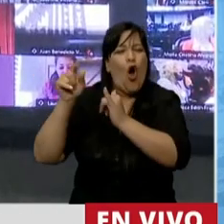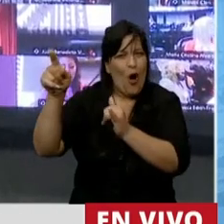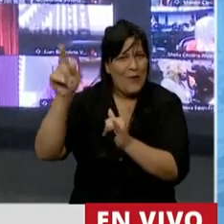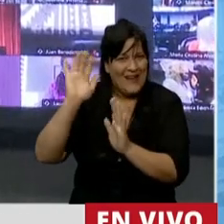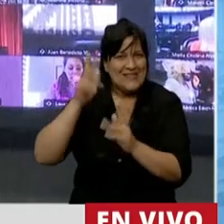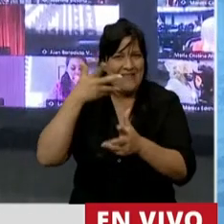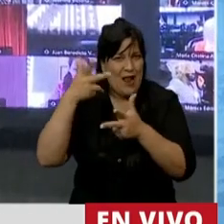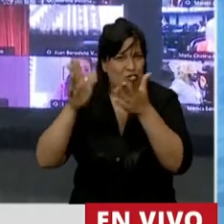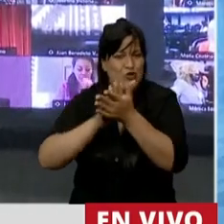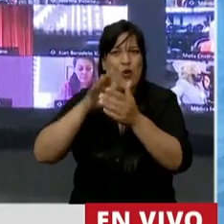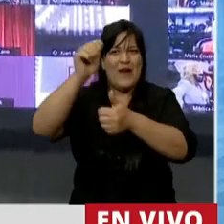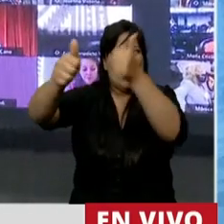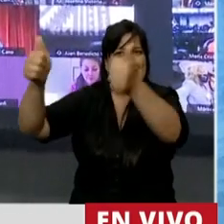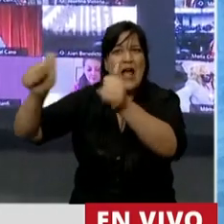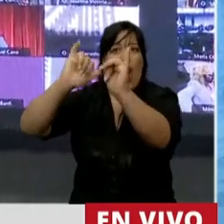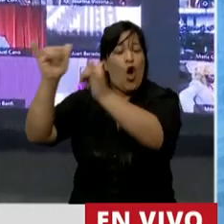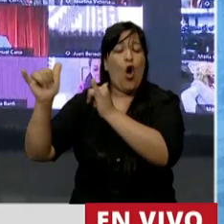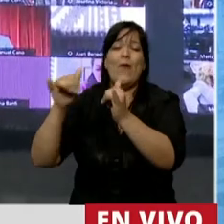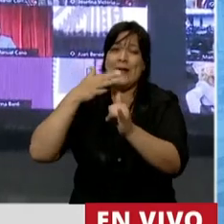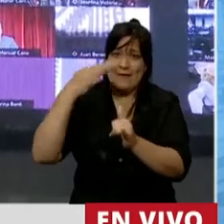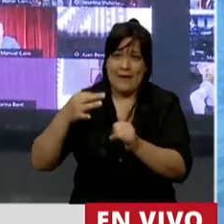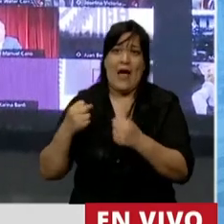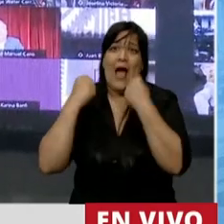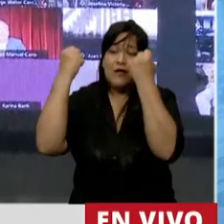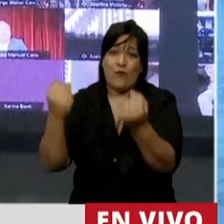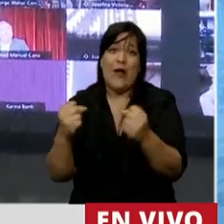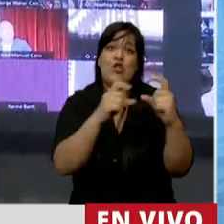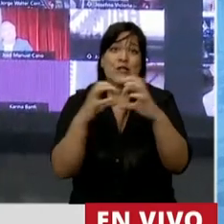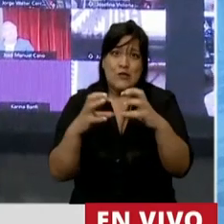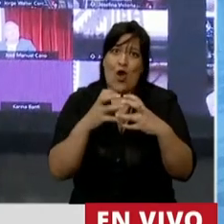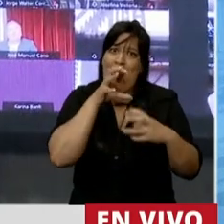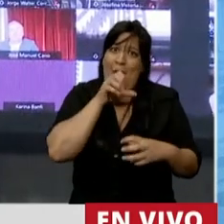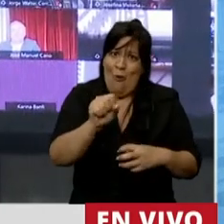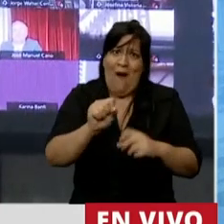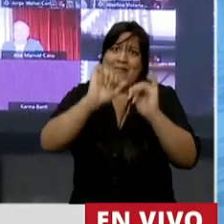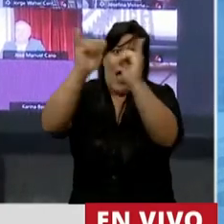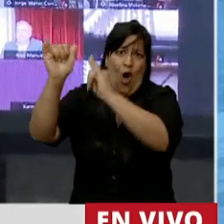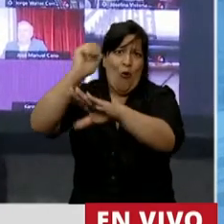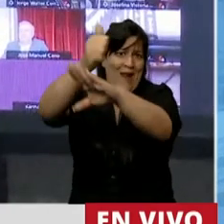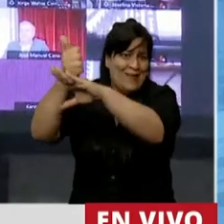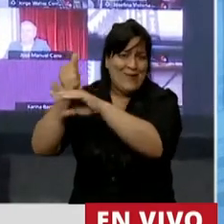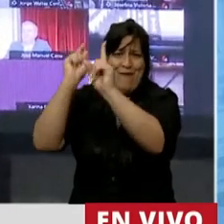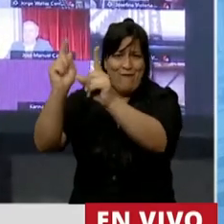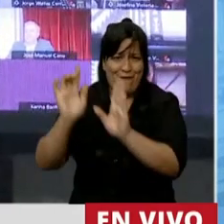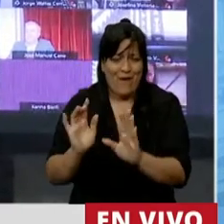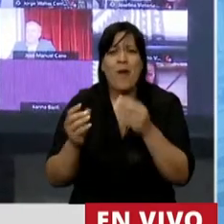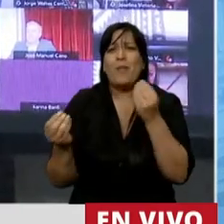recinto, que realmente están haciendo un gran esfuerzo bancándose en nuestra sesión, en cuanto a que estábamos